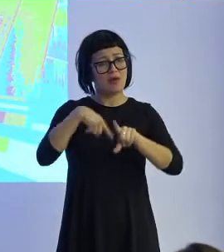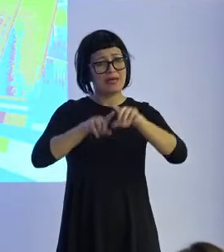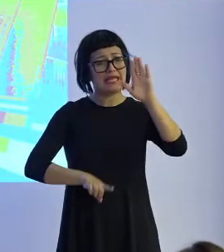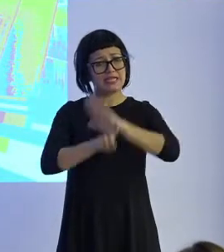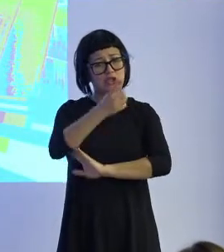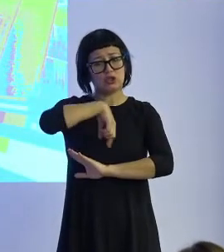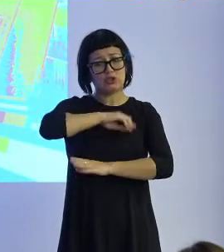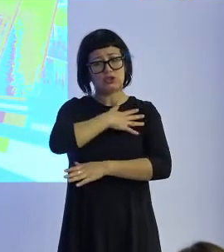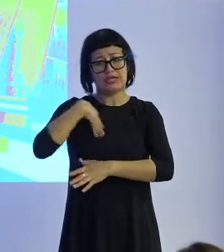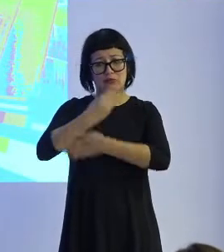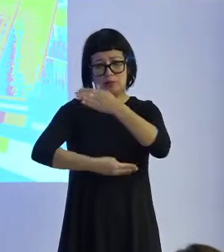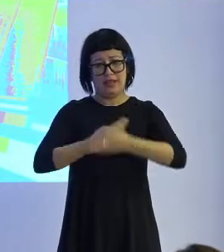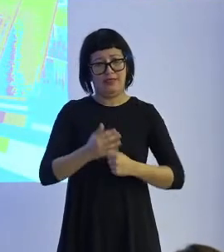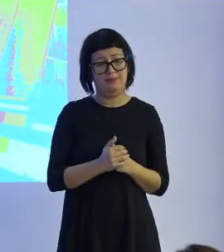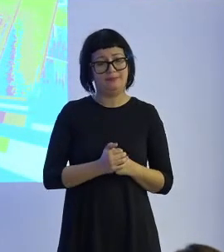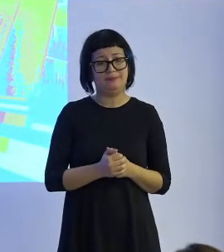queremos para la misma.